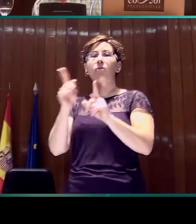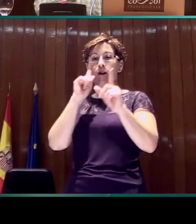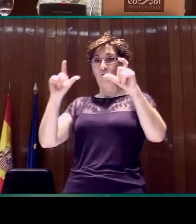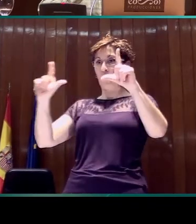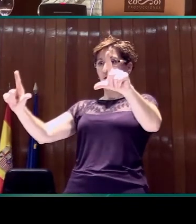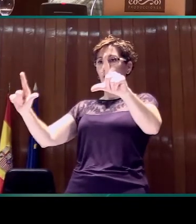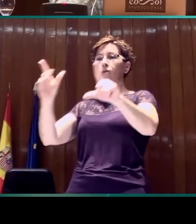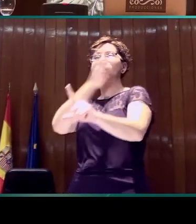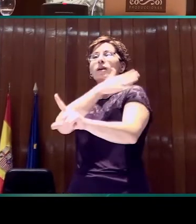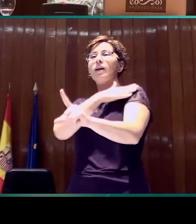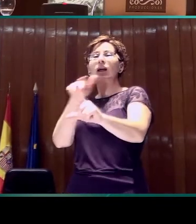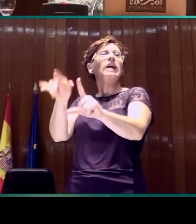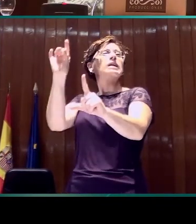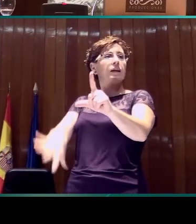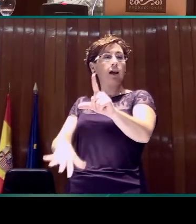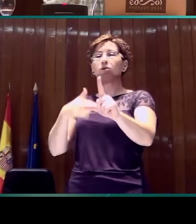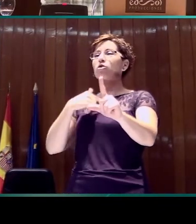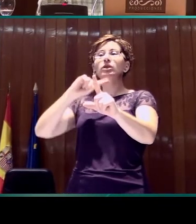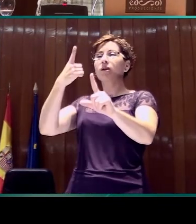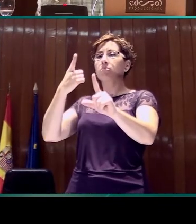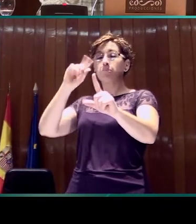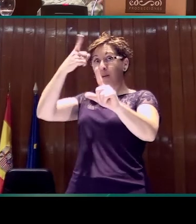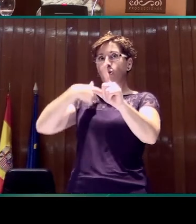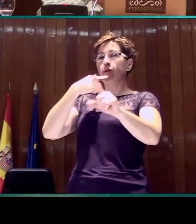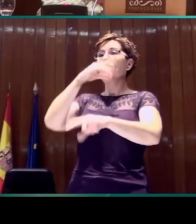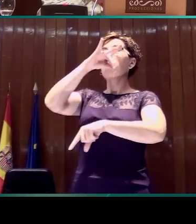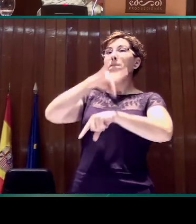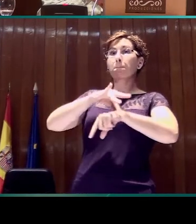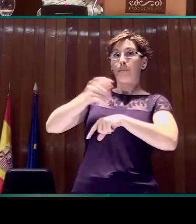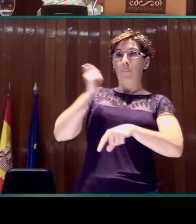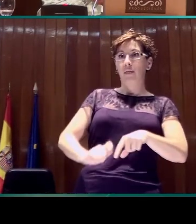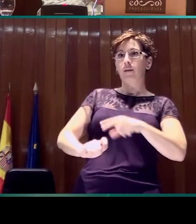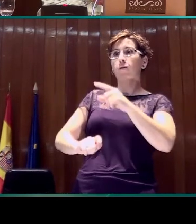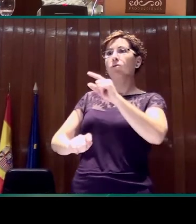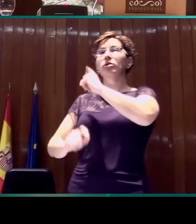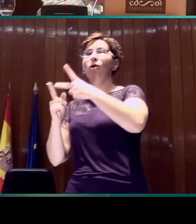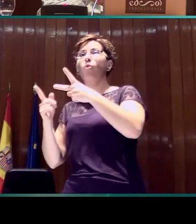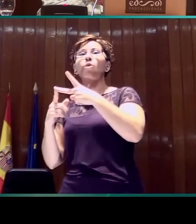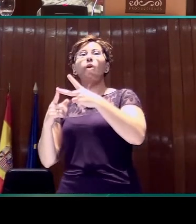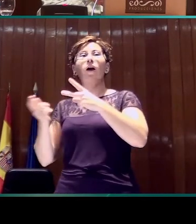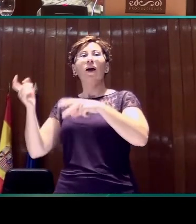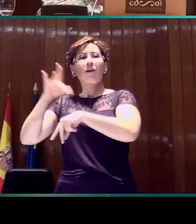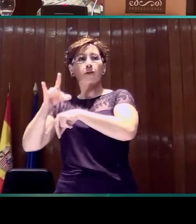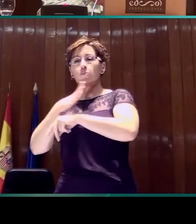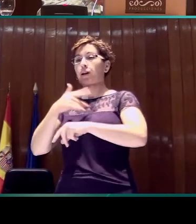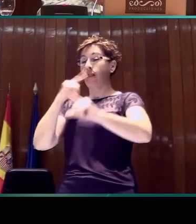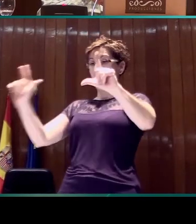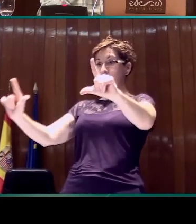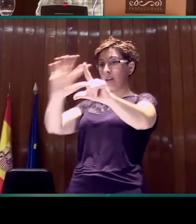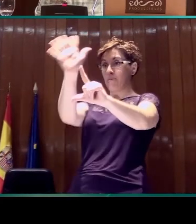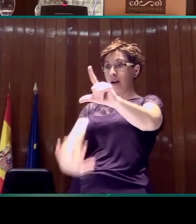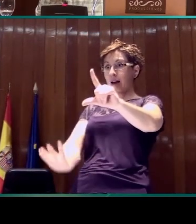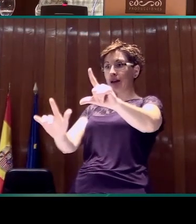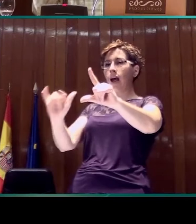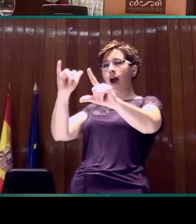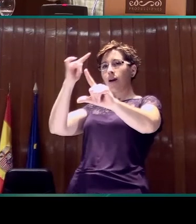foto, que está el médico y, en segundo lugar, el enfermo. Entonces, creo que ahí hay unas metáforas y esquemas de imagen implicados que deberíamos tener en cuenta,